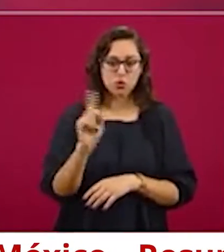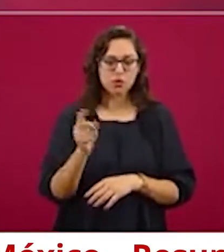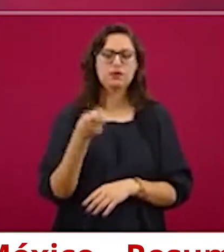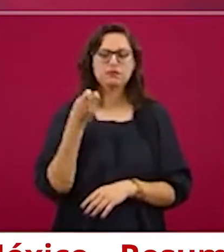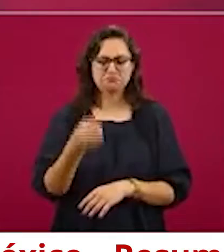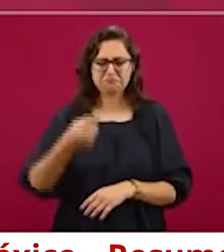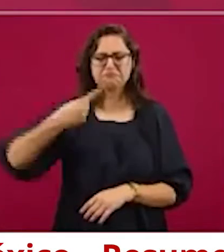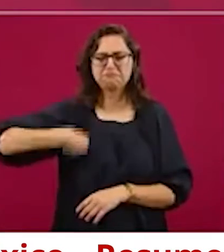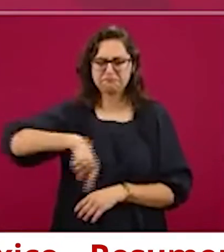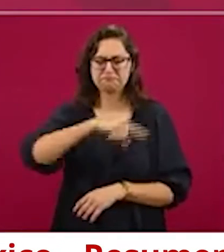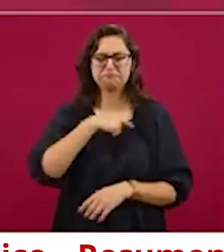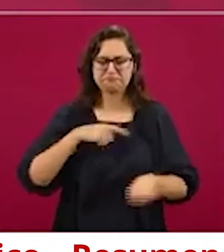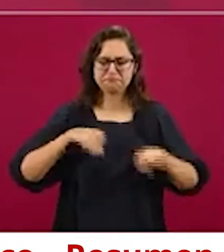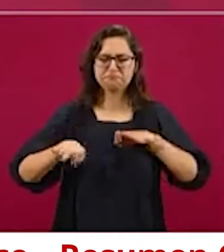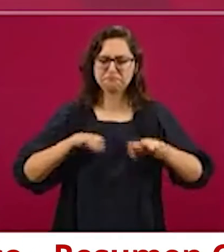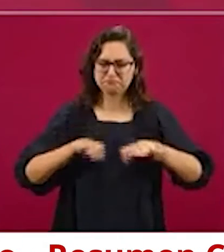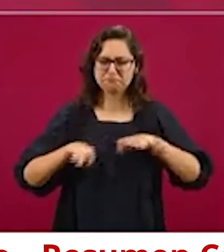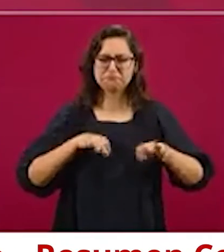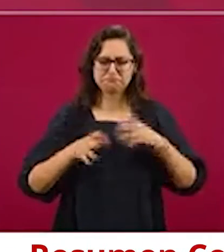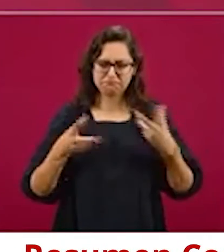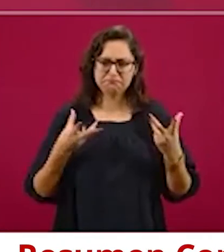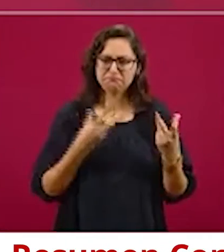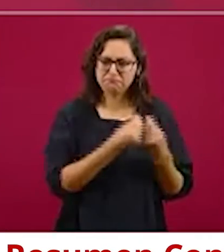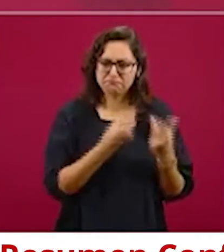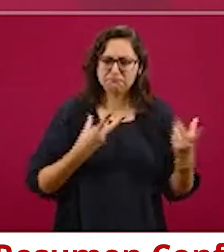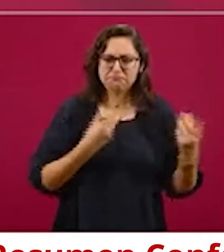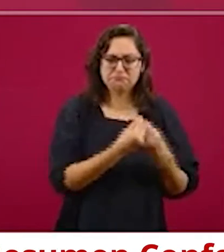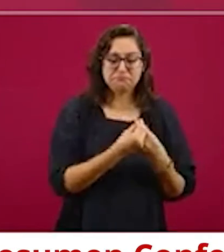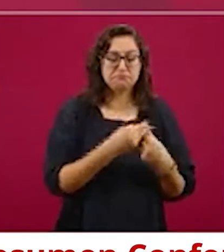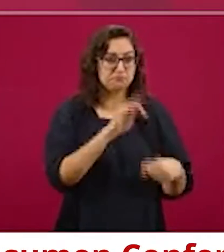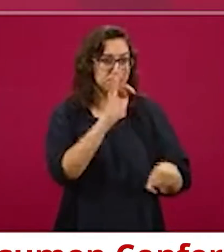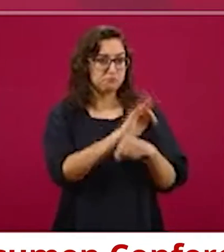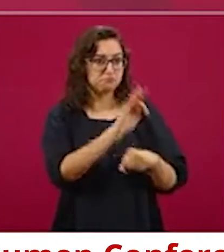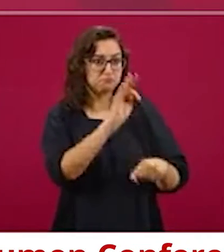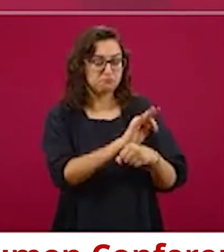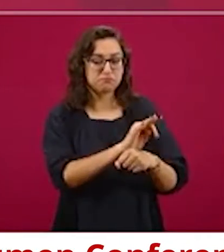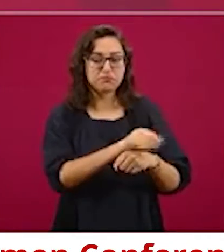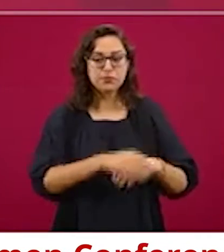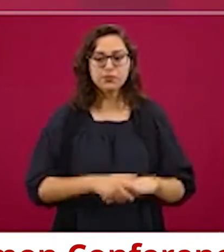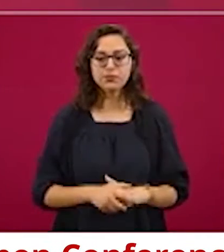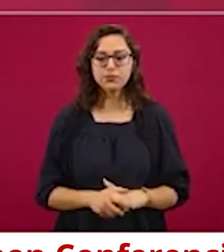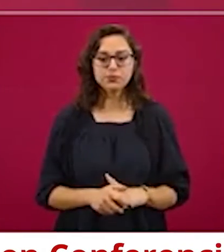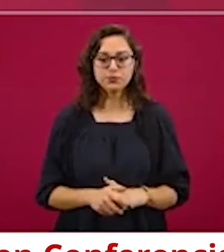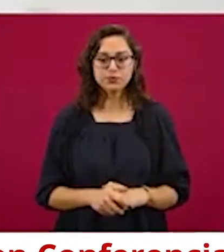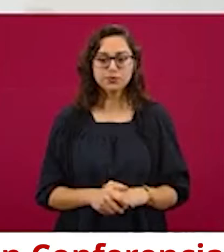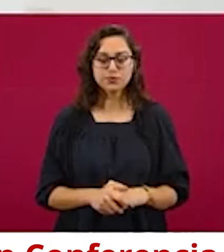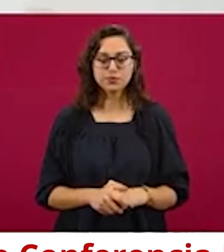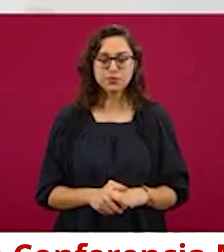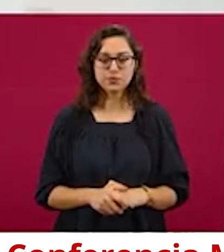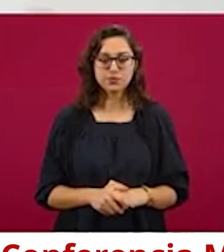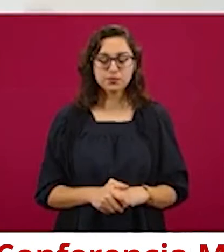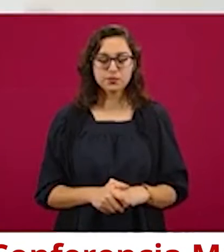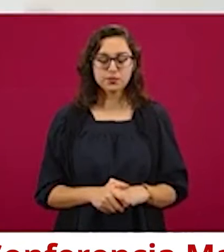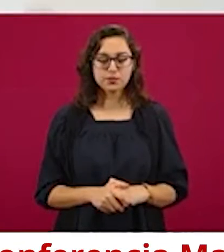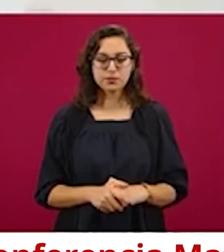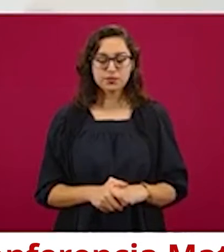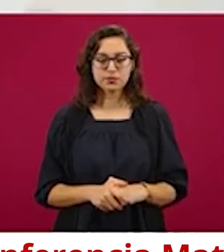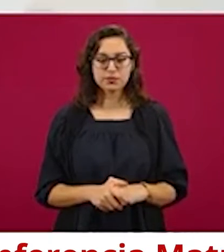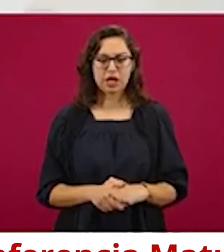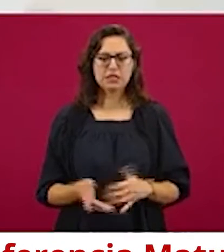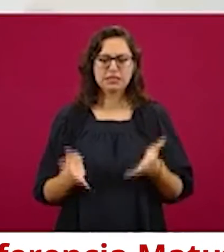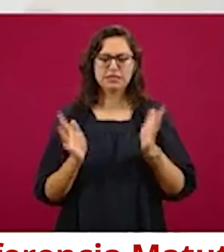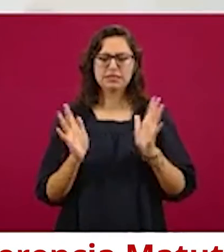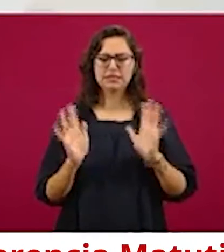haciendo nosotros, protegiendo a nuestros paisanos. Ya ha quedado de